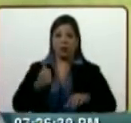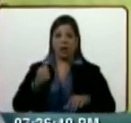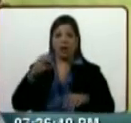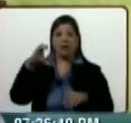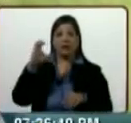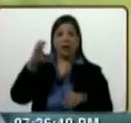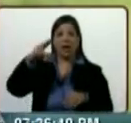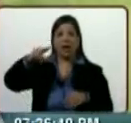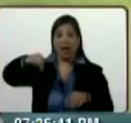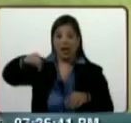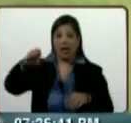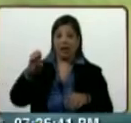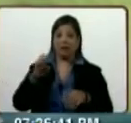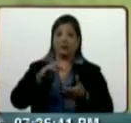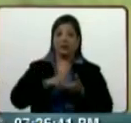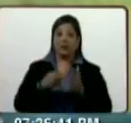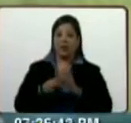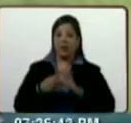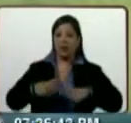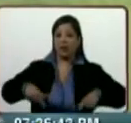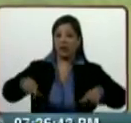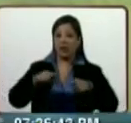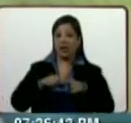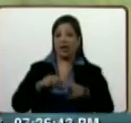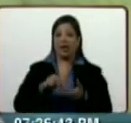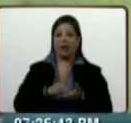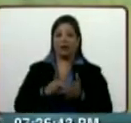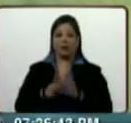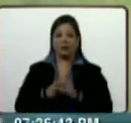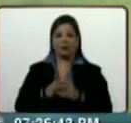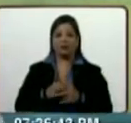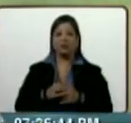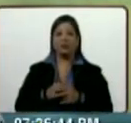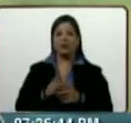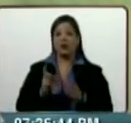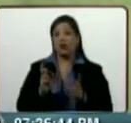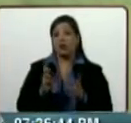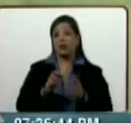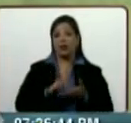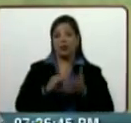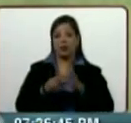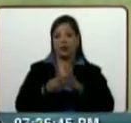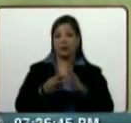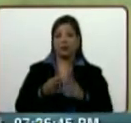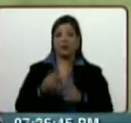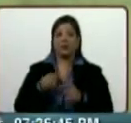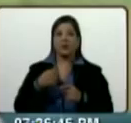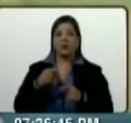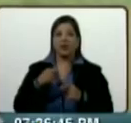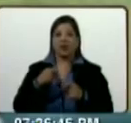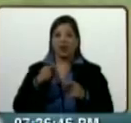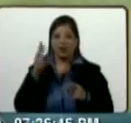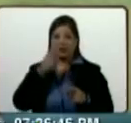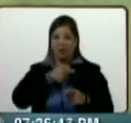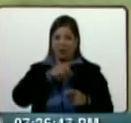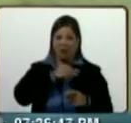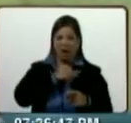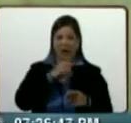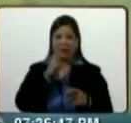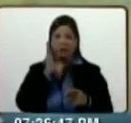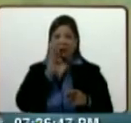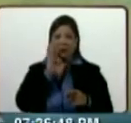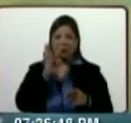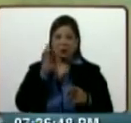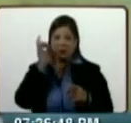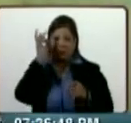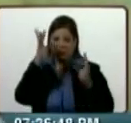no te sabemos decir exactamente desde dónde. Sabemos que no es desde Venezuela. A veces ellos se disfrazan con distintos códigos,